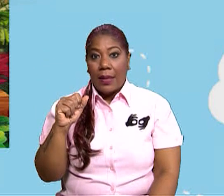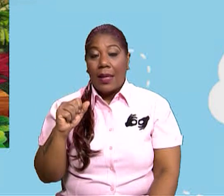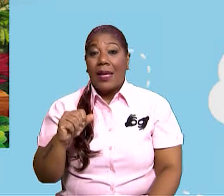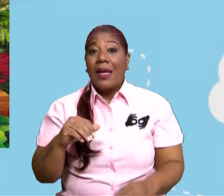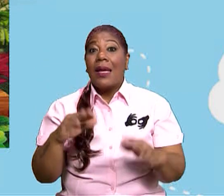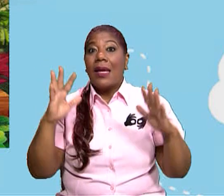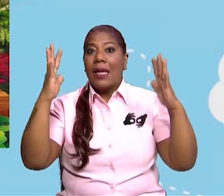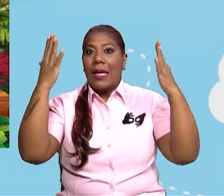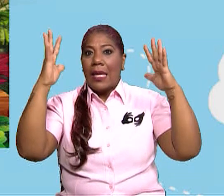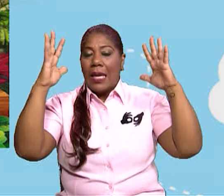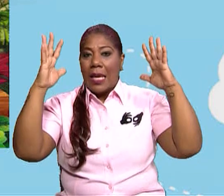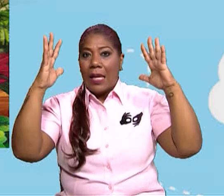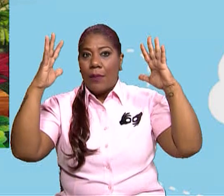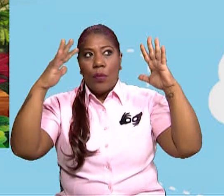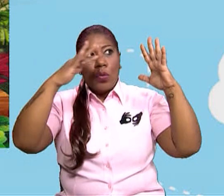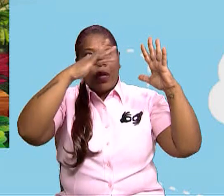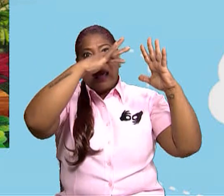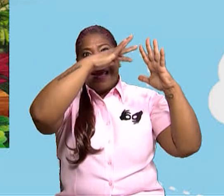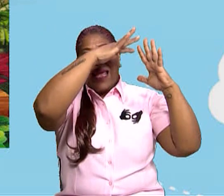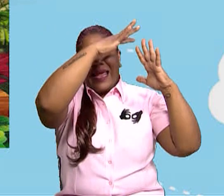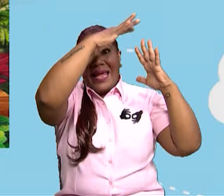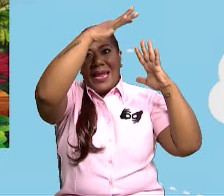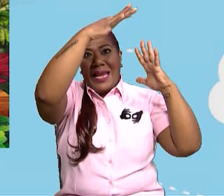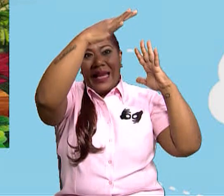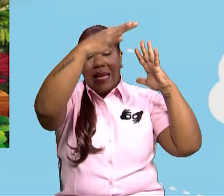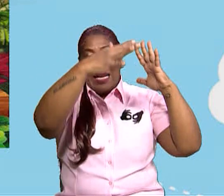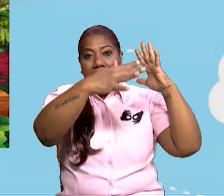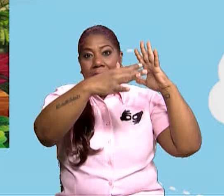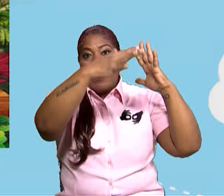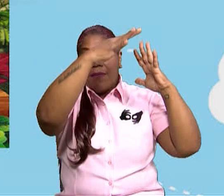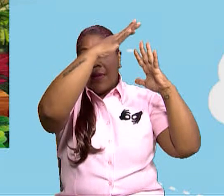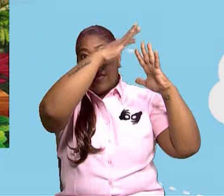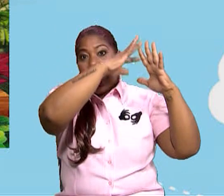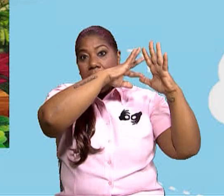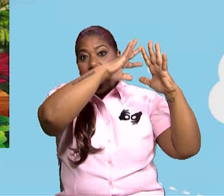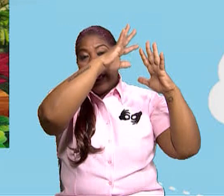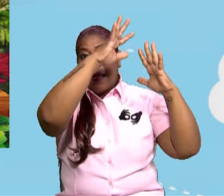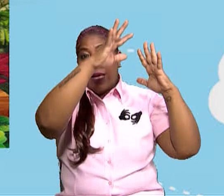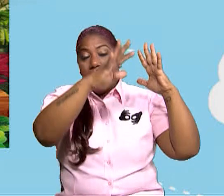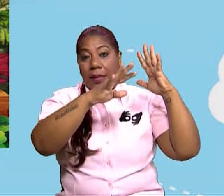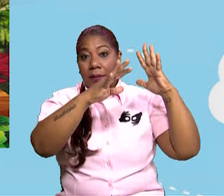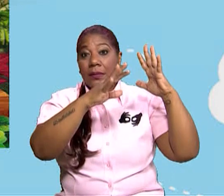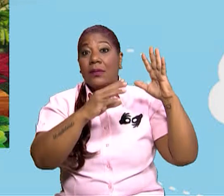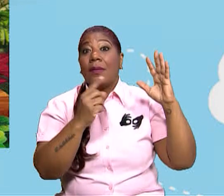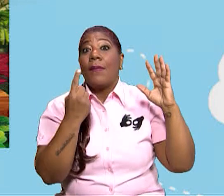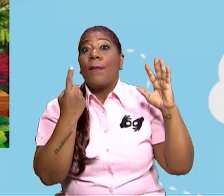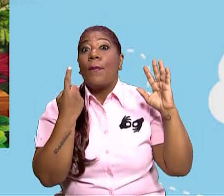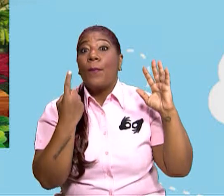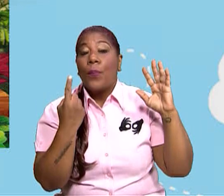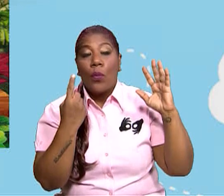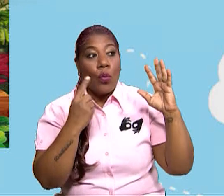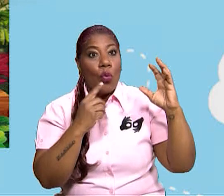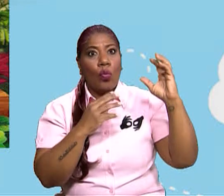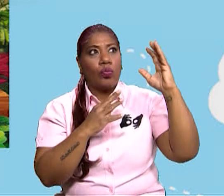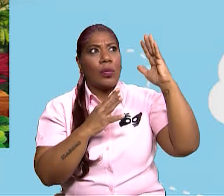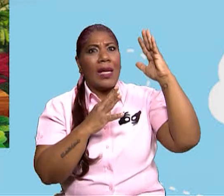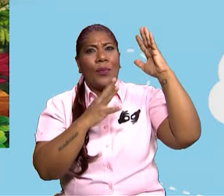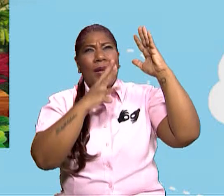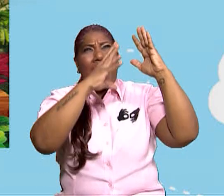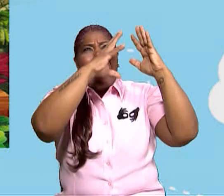bosque está el estrato emergente. Solo unas pocas copas de árboles sobresalen.